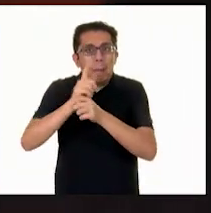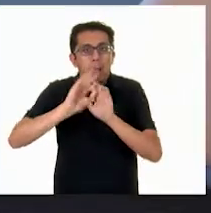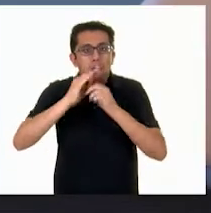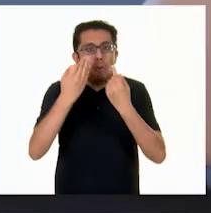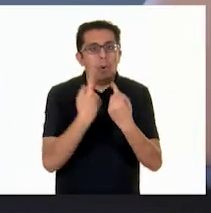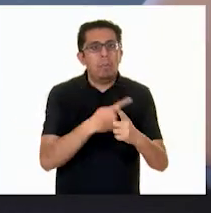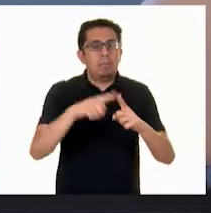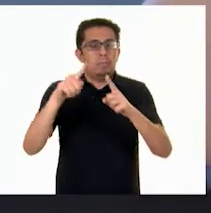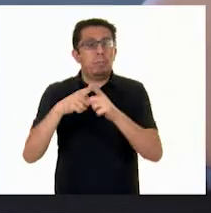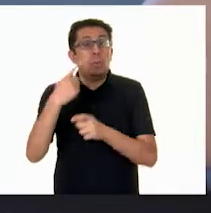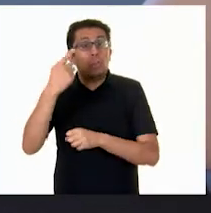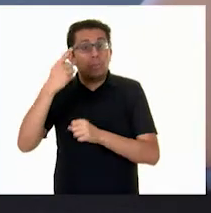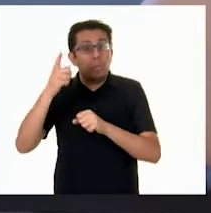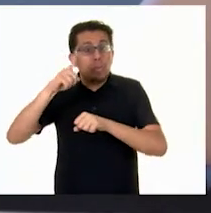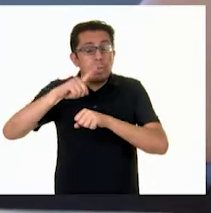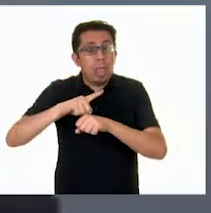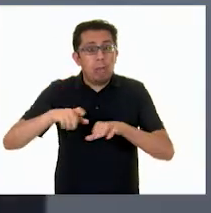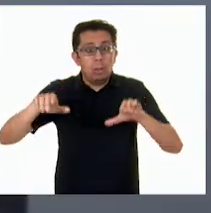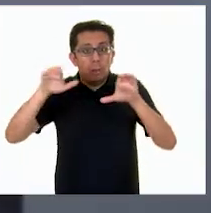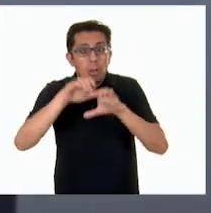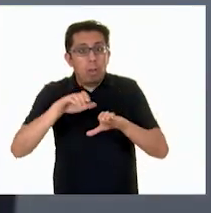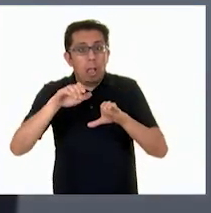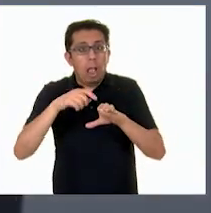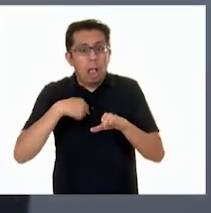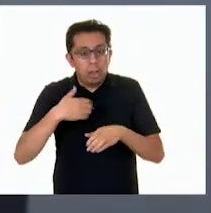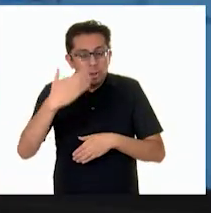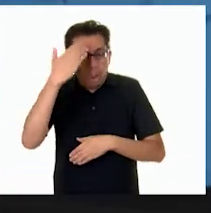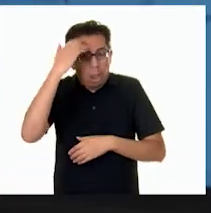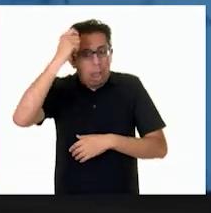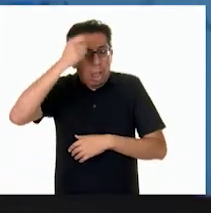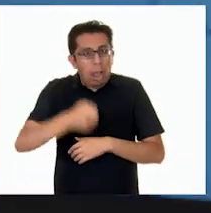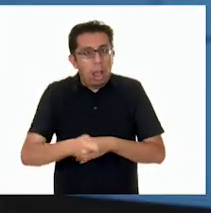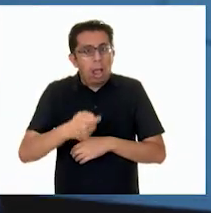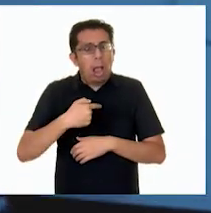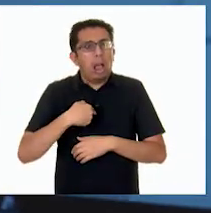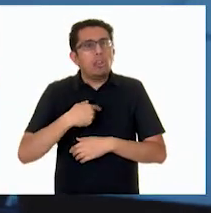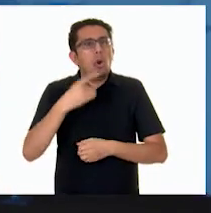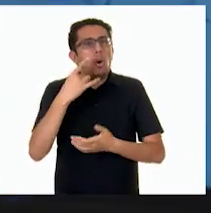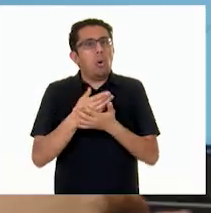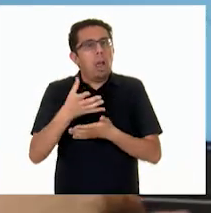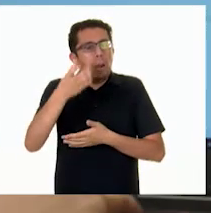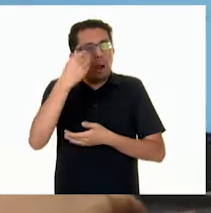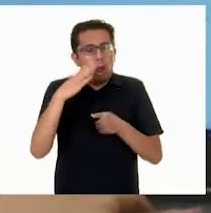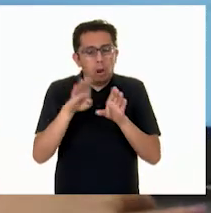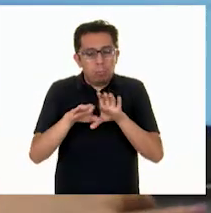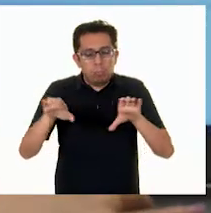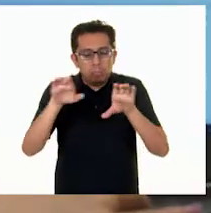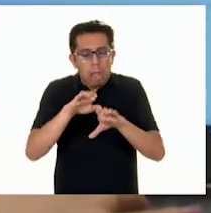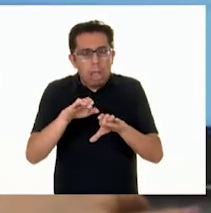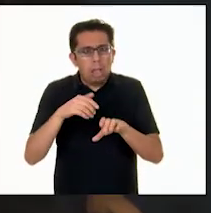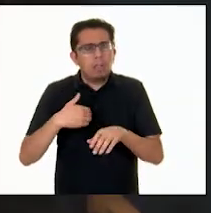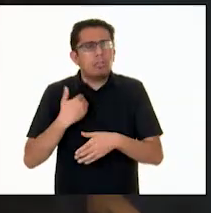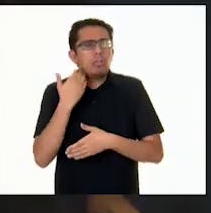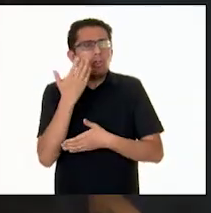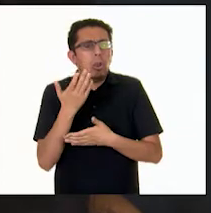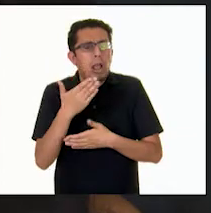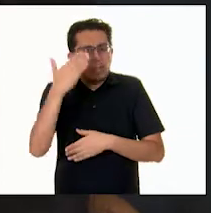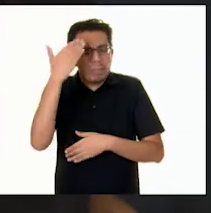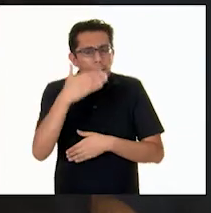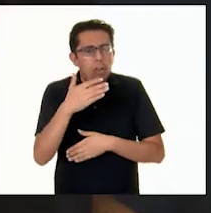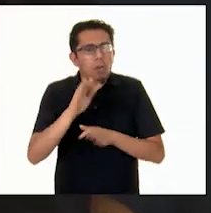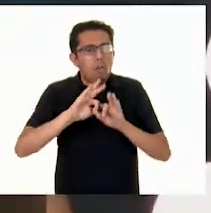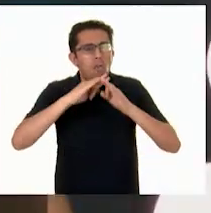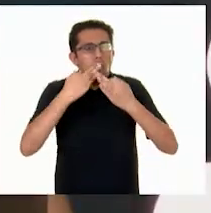Un día, las computadoras llegaron a mi vida. Y más allá de aprender su lenguaje, me di a la tarea de encontrar nuevos